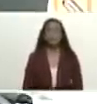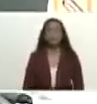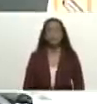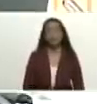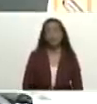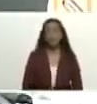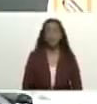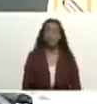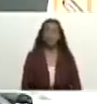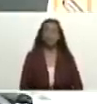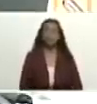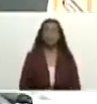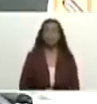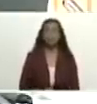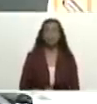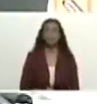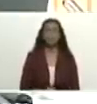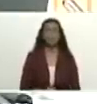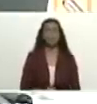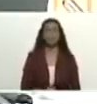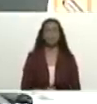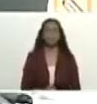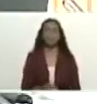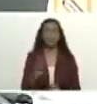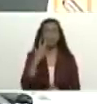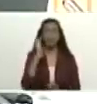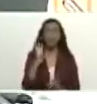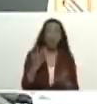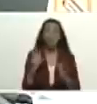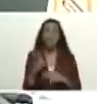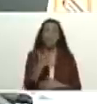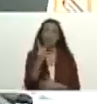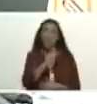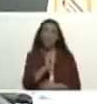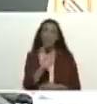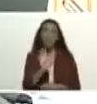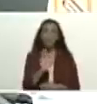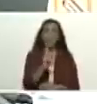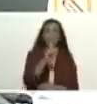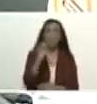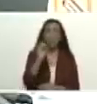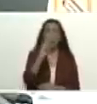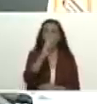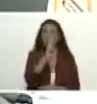muy favorable para nuestro continente